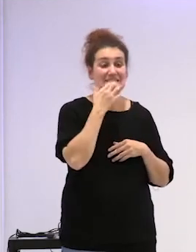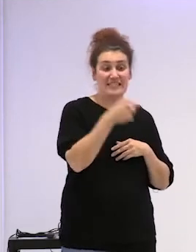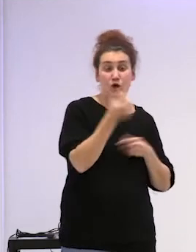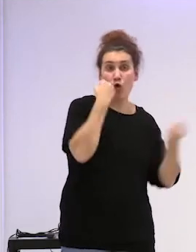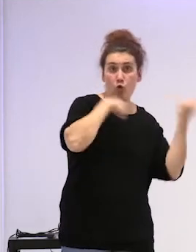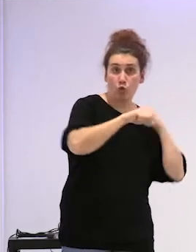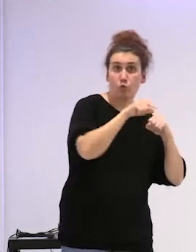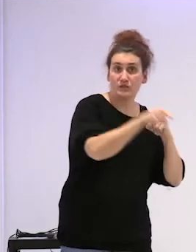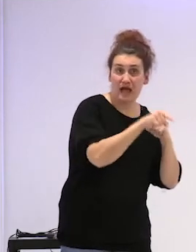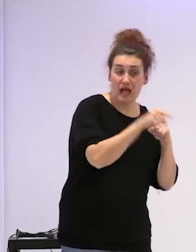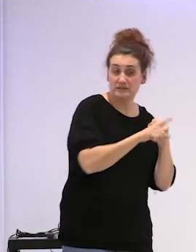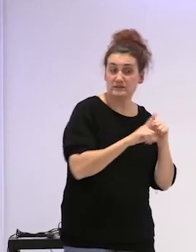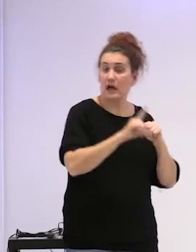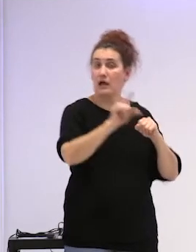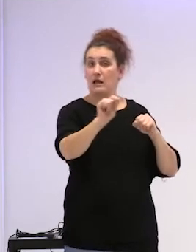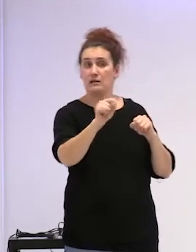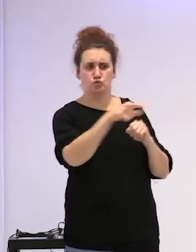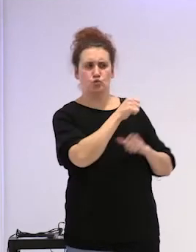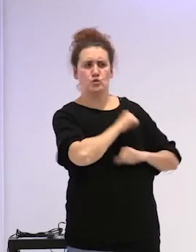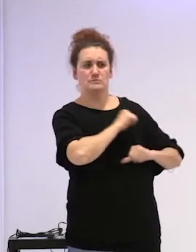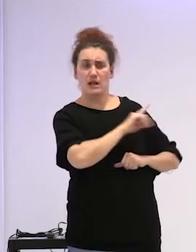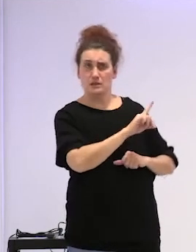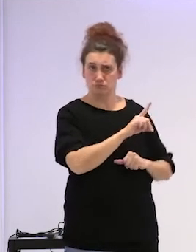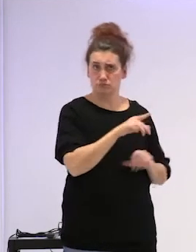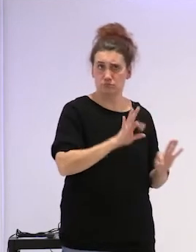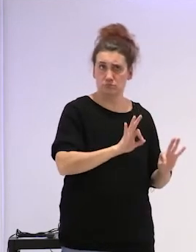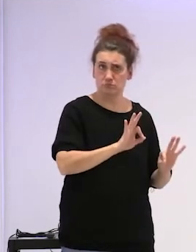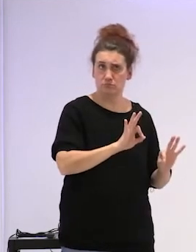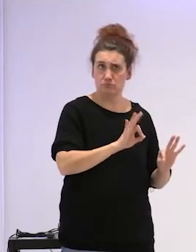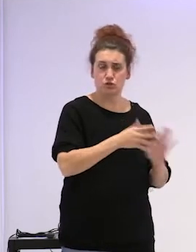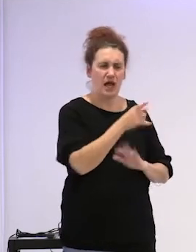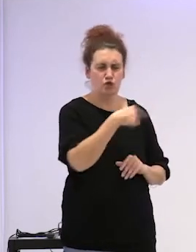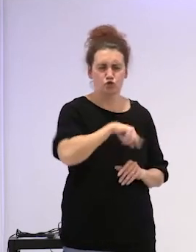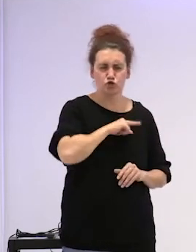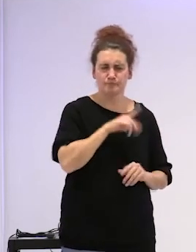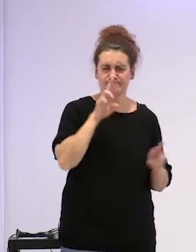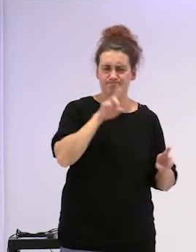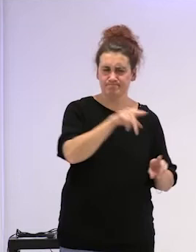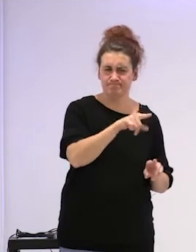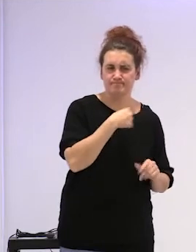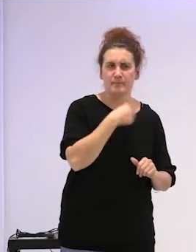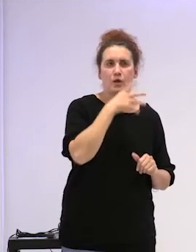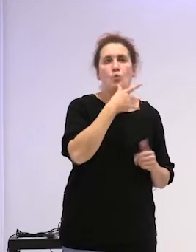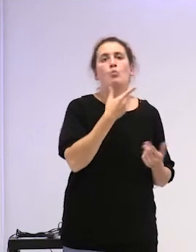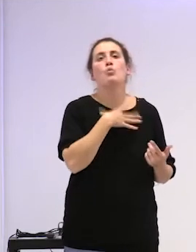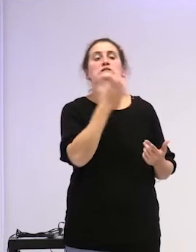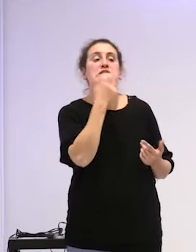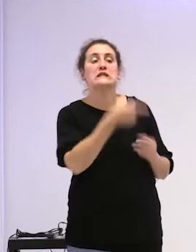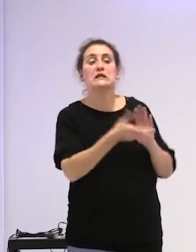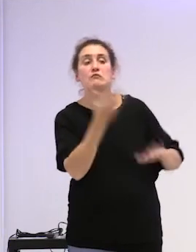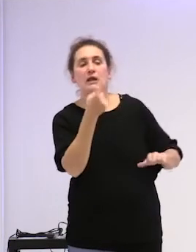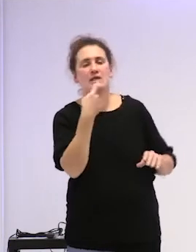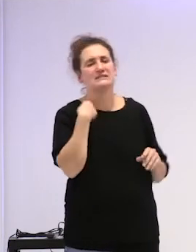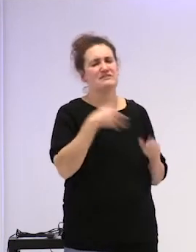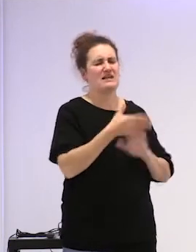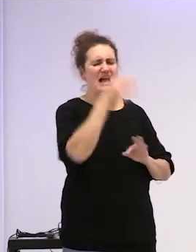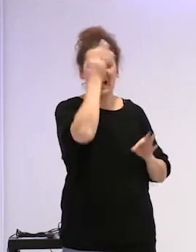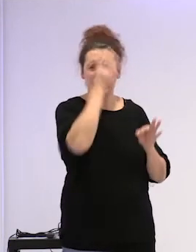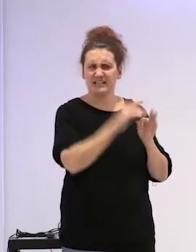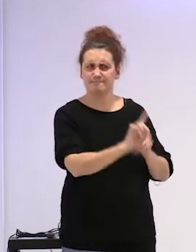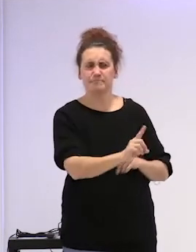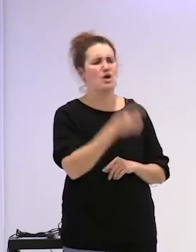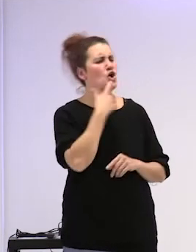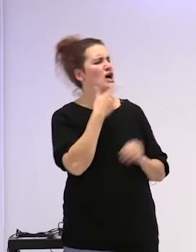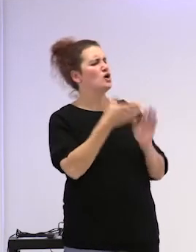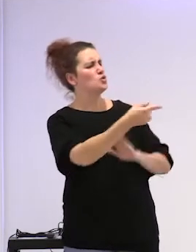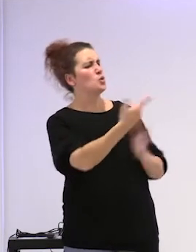conducta que se espera de ti entonces a lo mejor tu historia pierde credibilidad no es que tal y como lo dices no